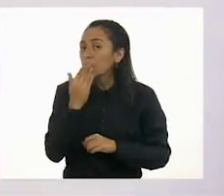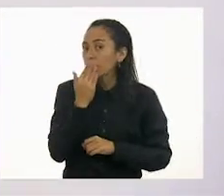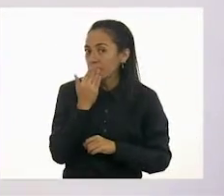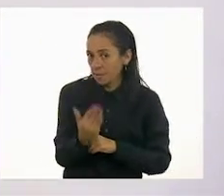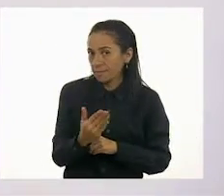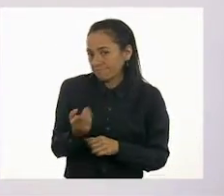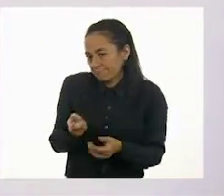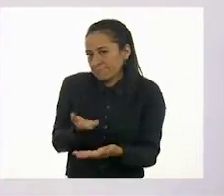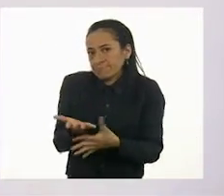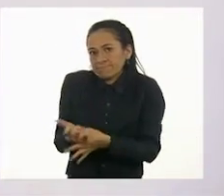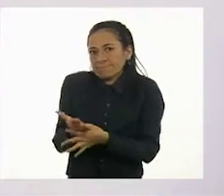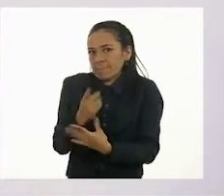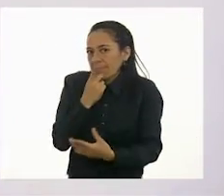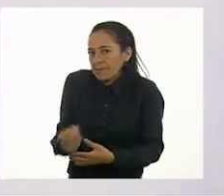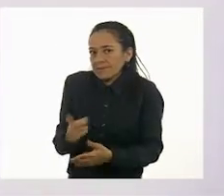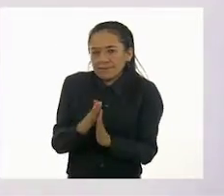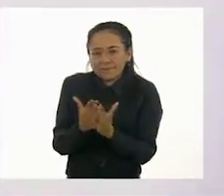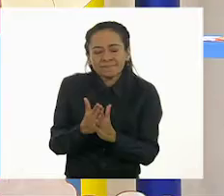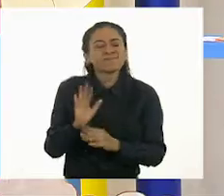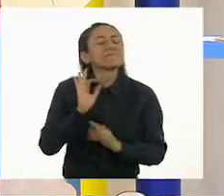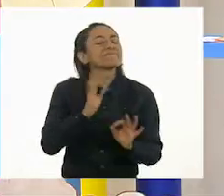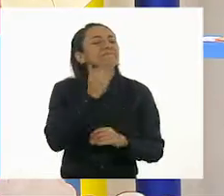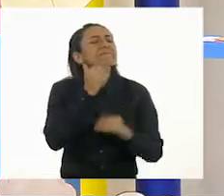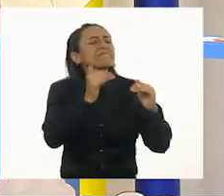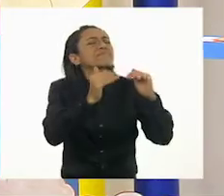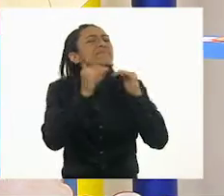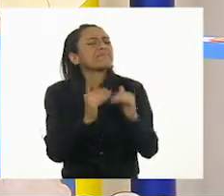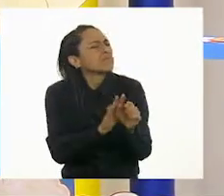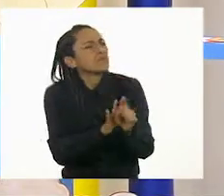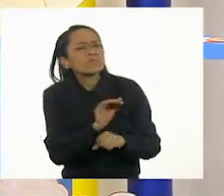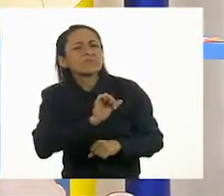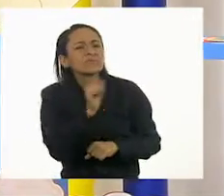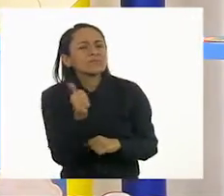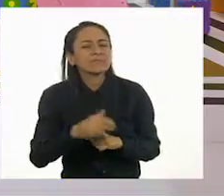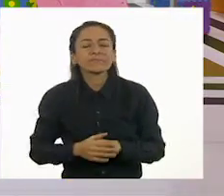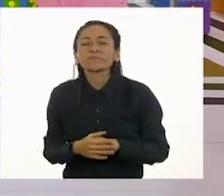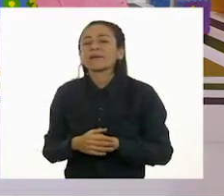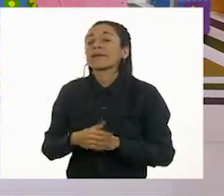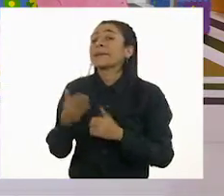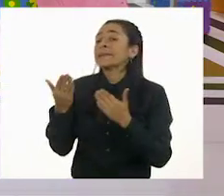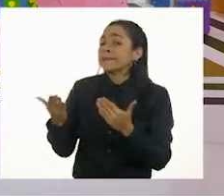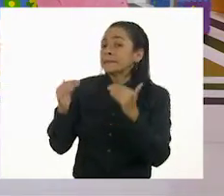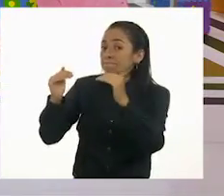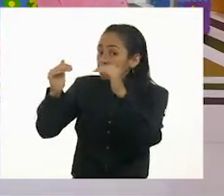Muy bien. Muy bien. ¿Qué actividad continúa, Ale? Sigue.